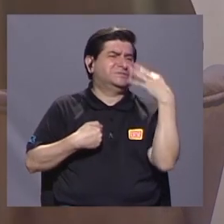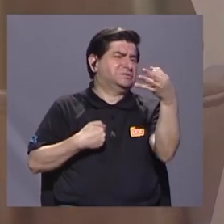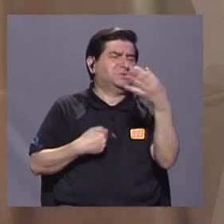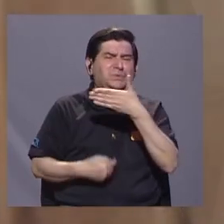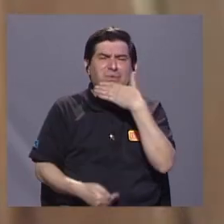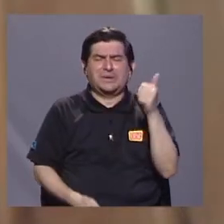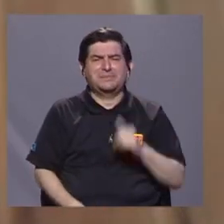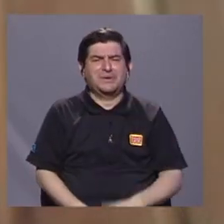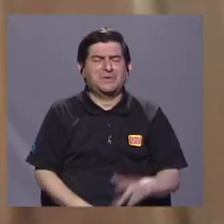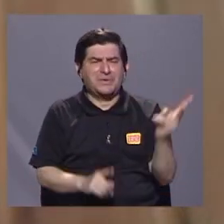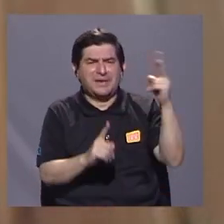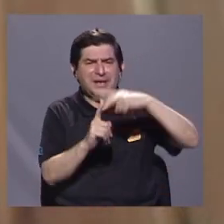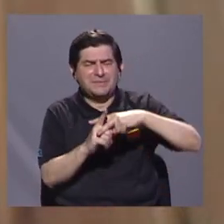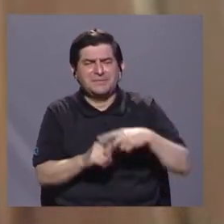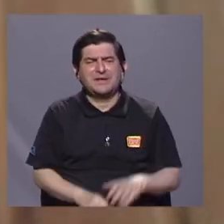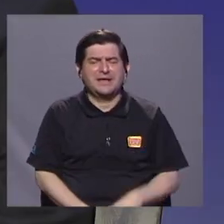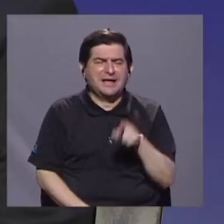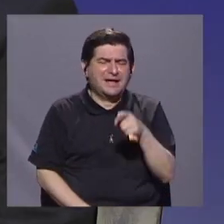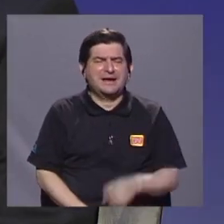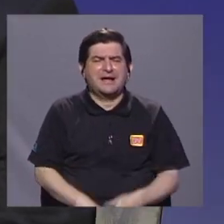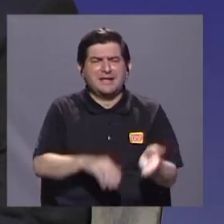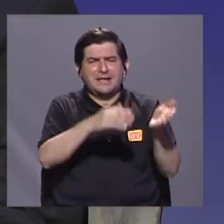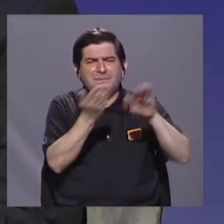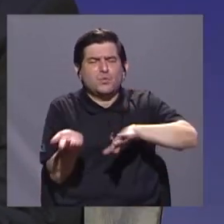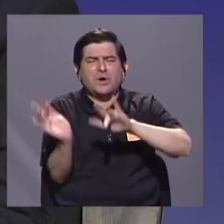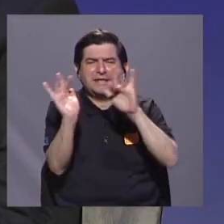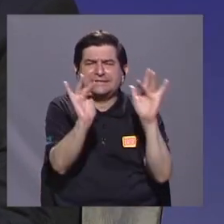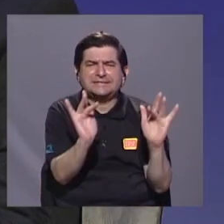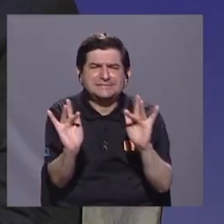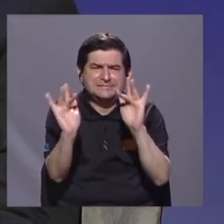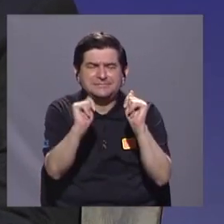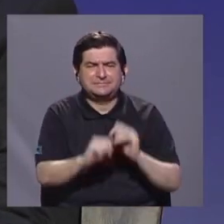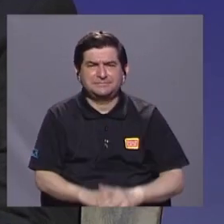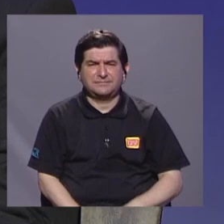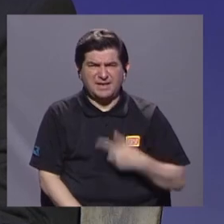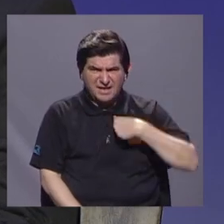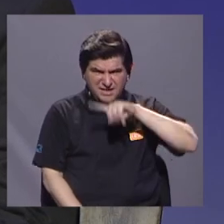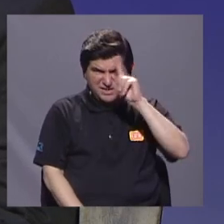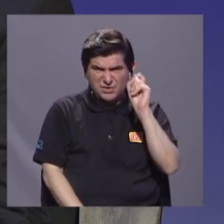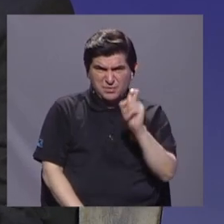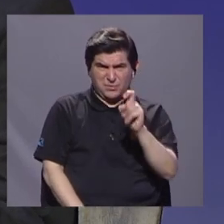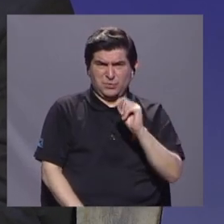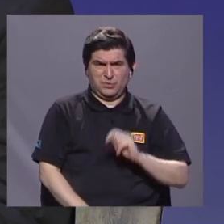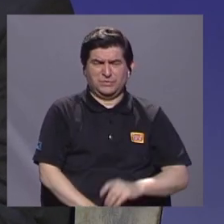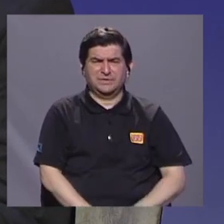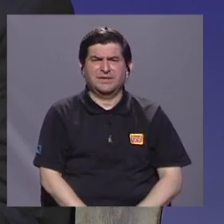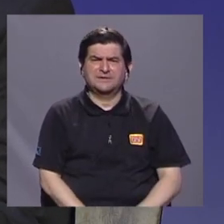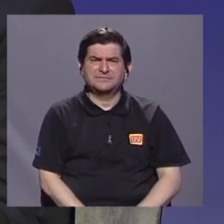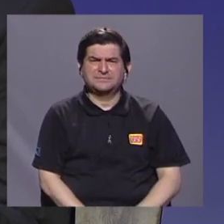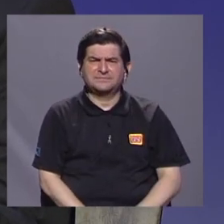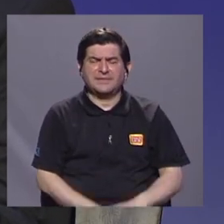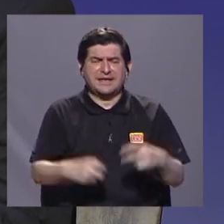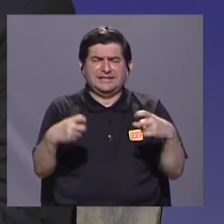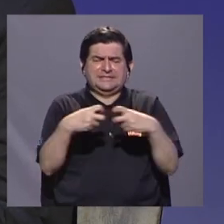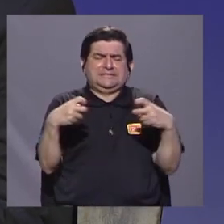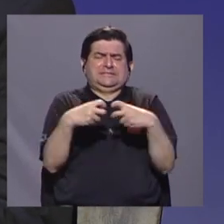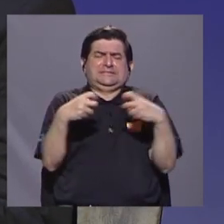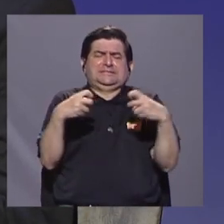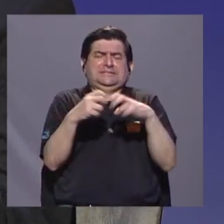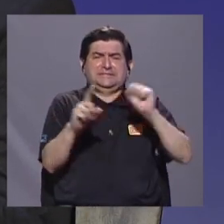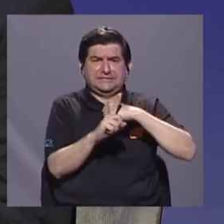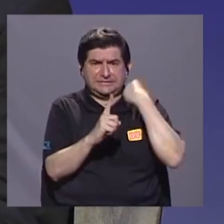pues es mejor aplicar una eutanasia. Eso estaba por preguntarle casualmente. En electrocuciones